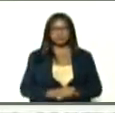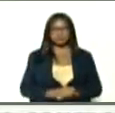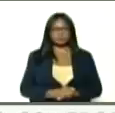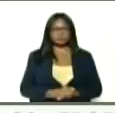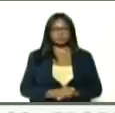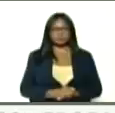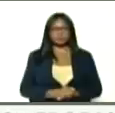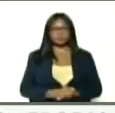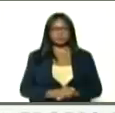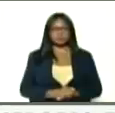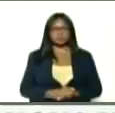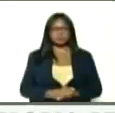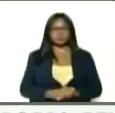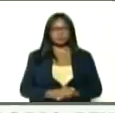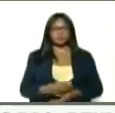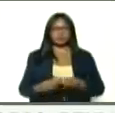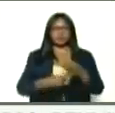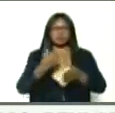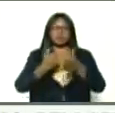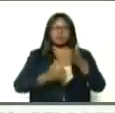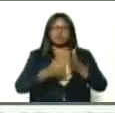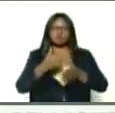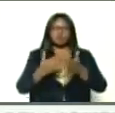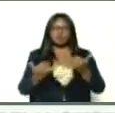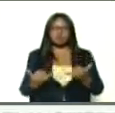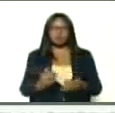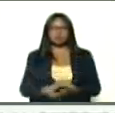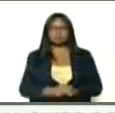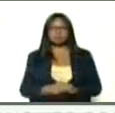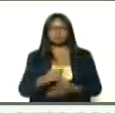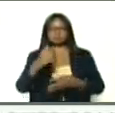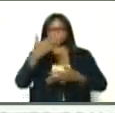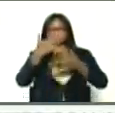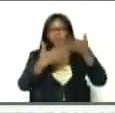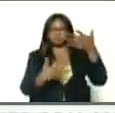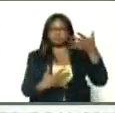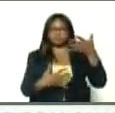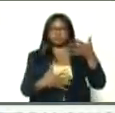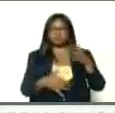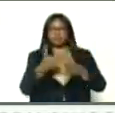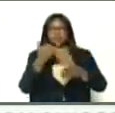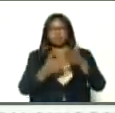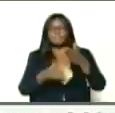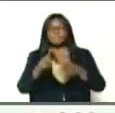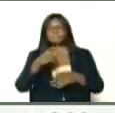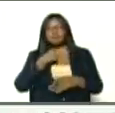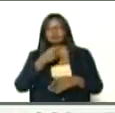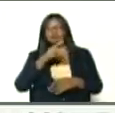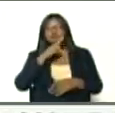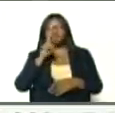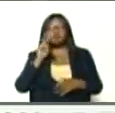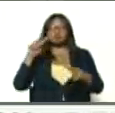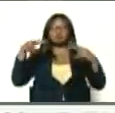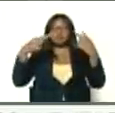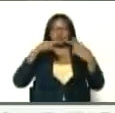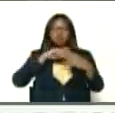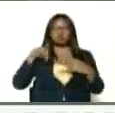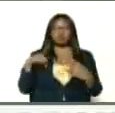que se han inscrito, en este orden, me gusta nombrarlo, porque todos están ahí viéndonos,